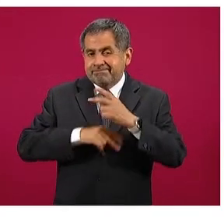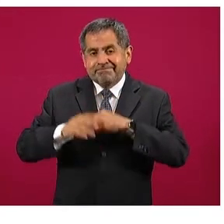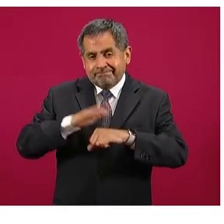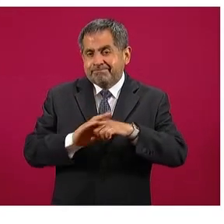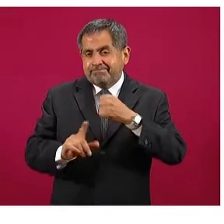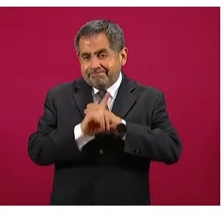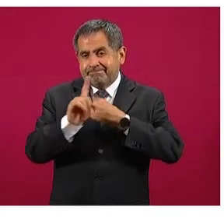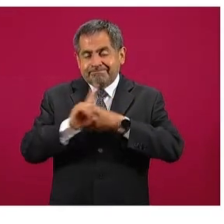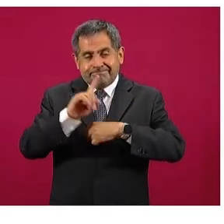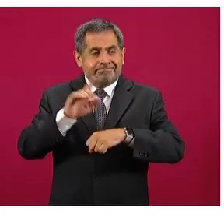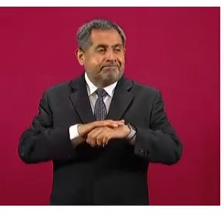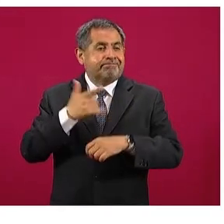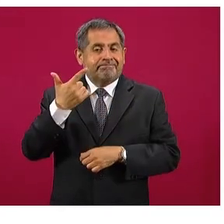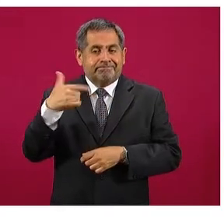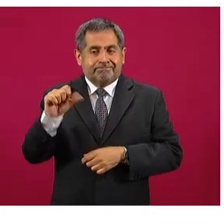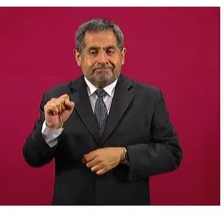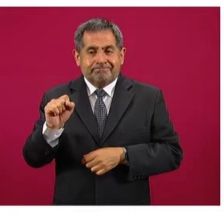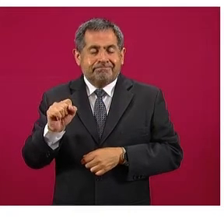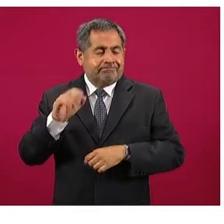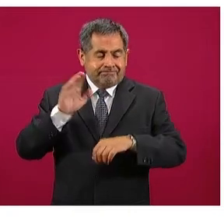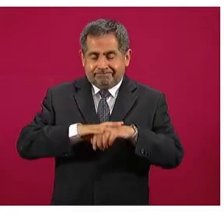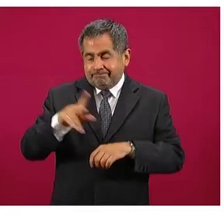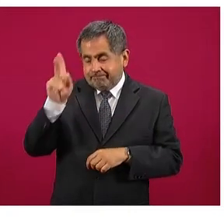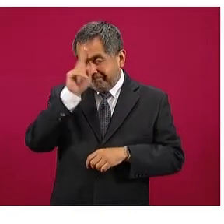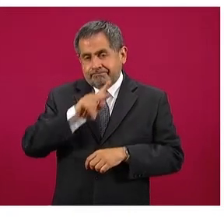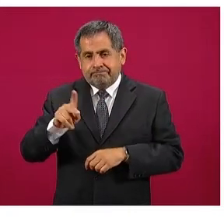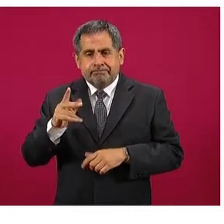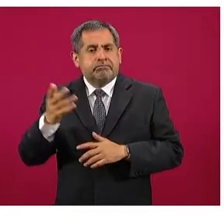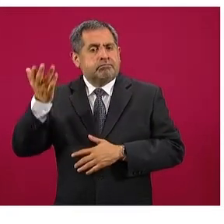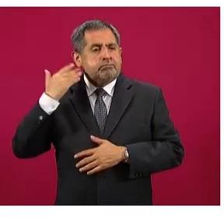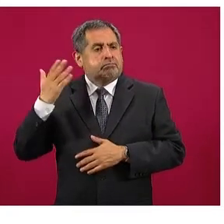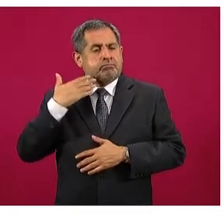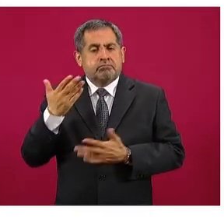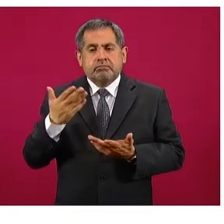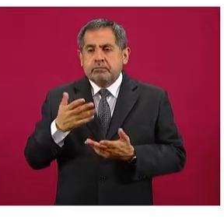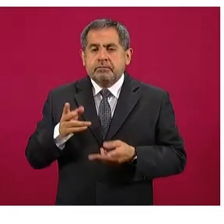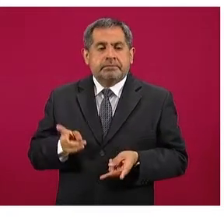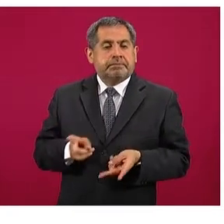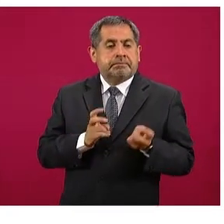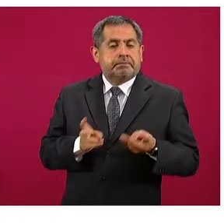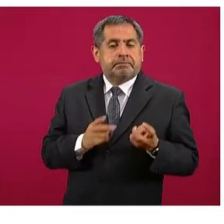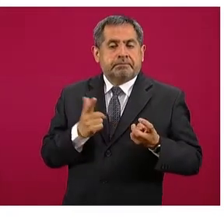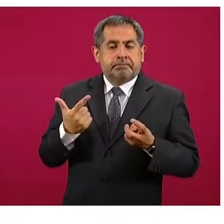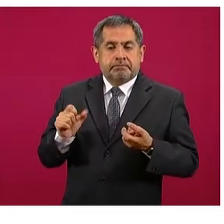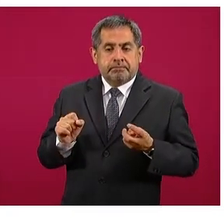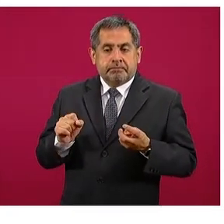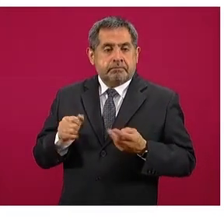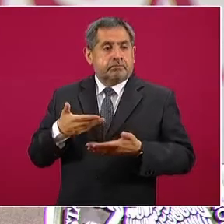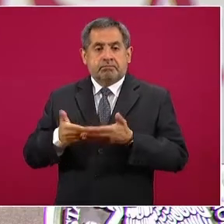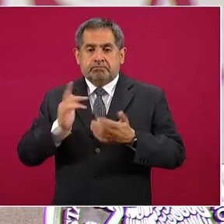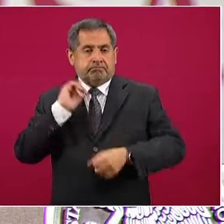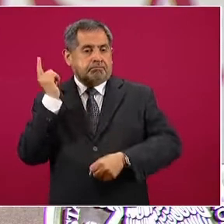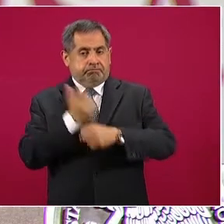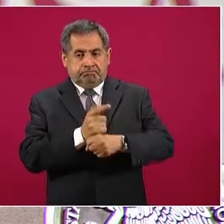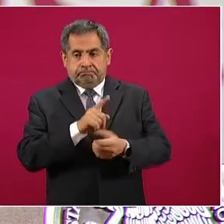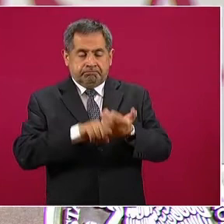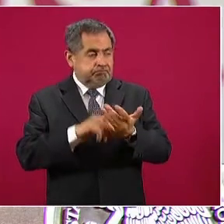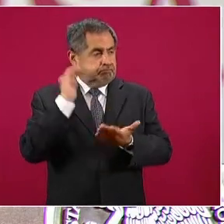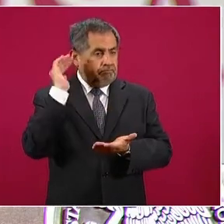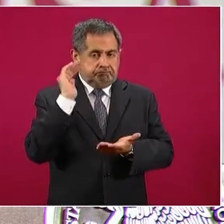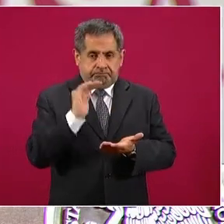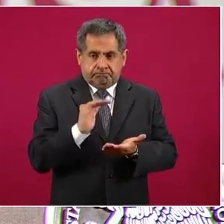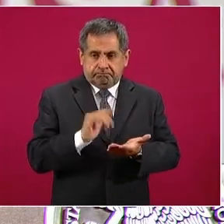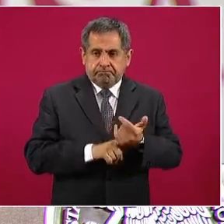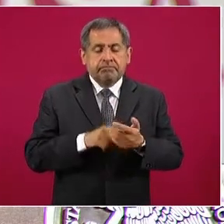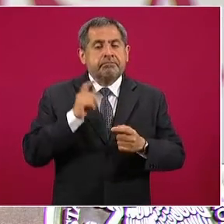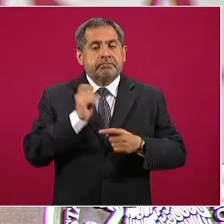problema con el gas. Estimamos que muchos que estaban vendiendo huachigás, ahora que afortunadamente se ha venido reduciendo,